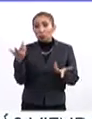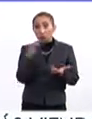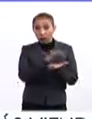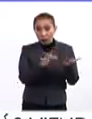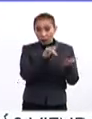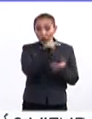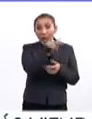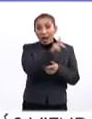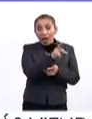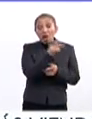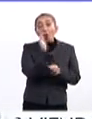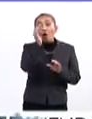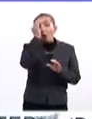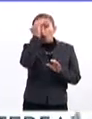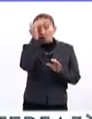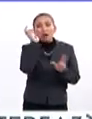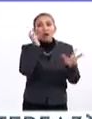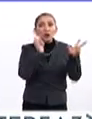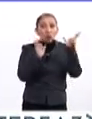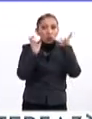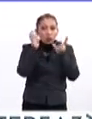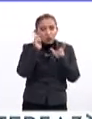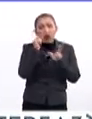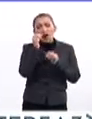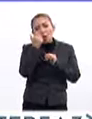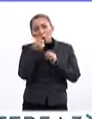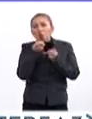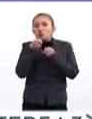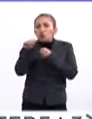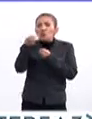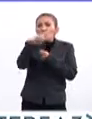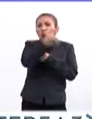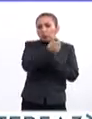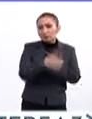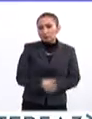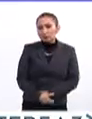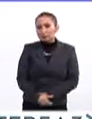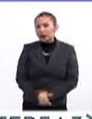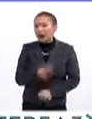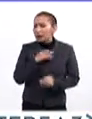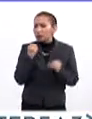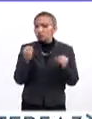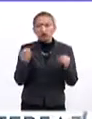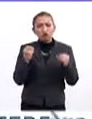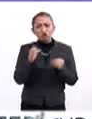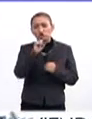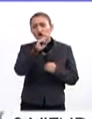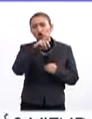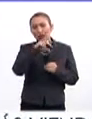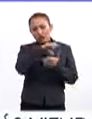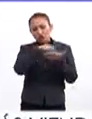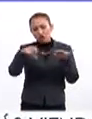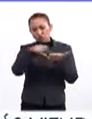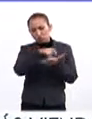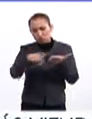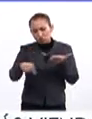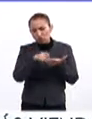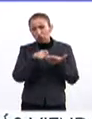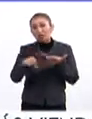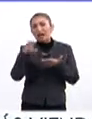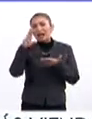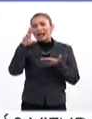leída, sin embargo, está muy oída y está muy compartida también. Hay muchos sonetos, redondillas,